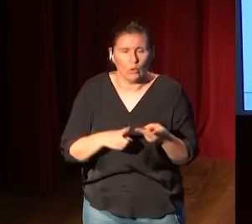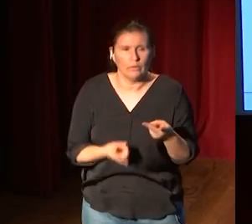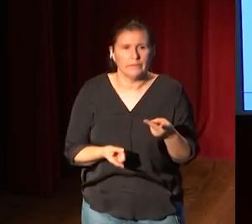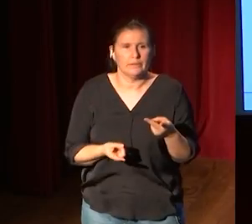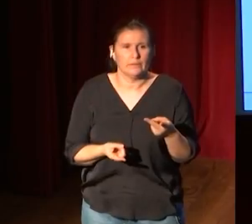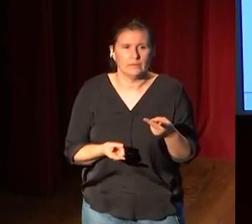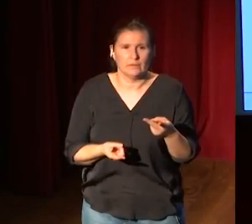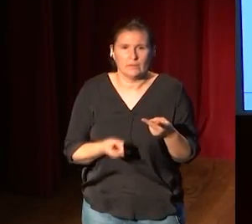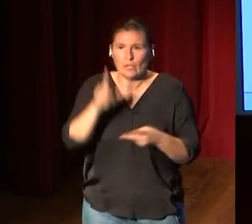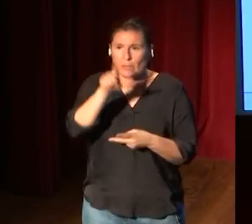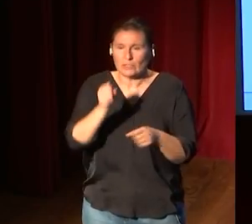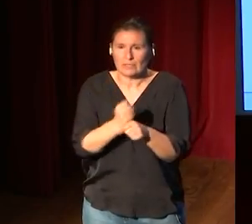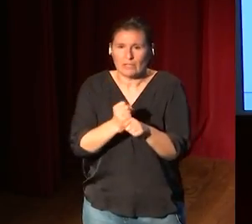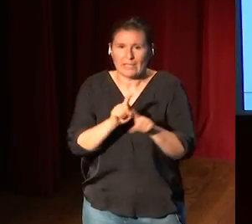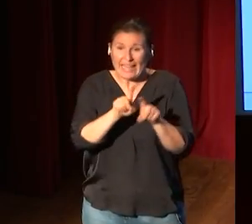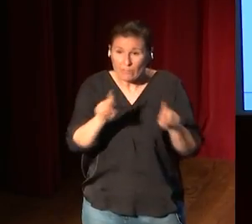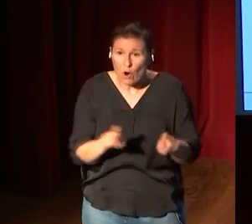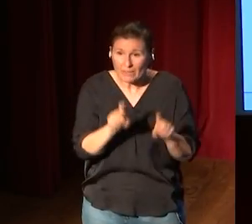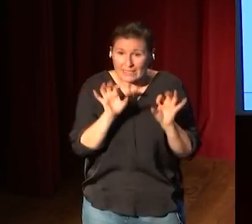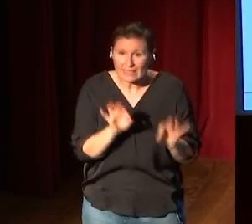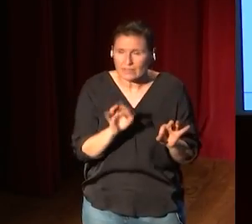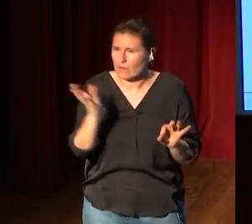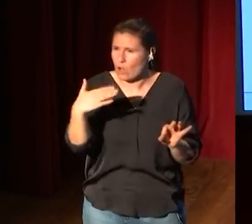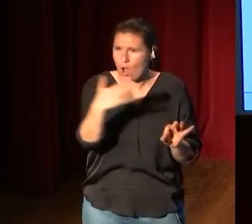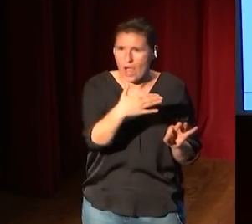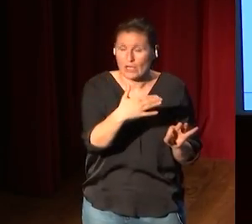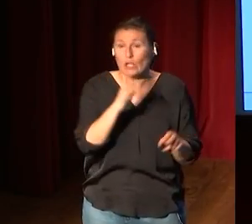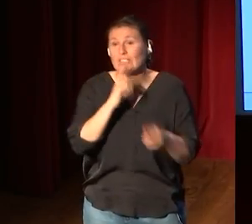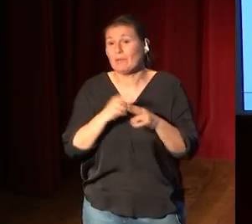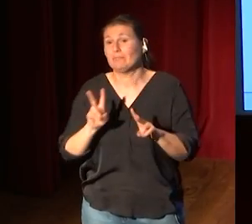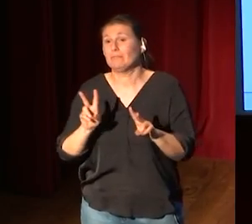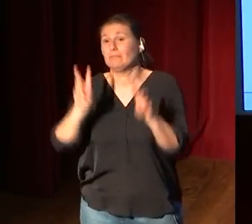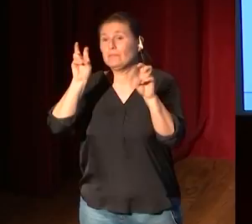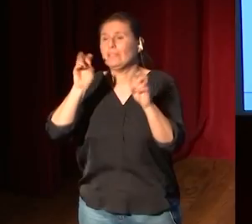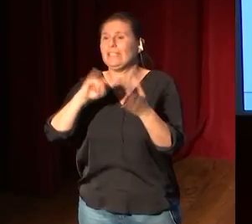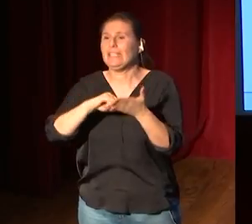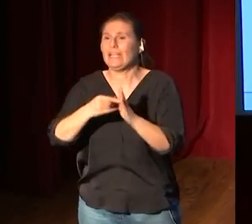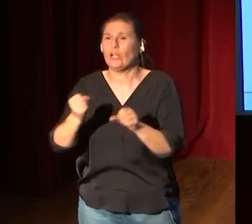no hay informáticos en Google hay ingenieros que trabajan en un lugar